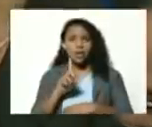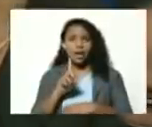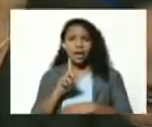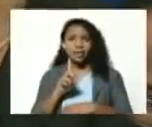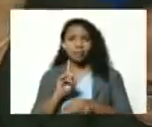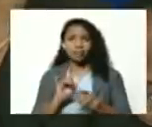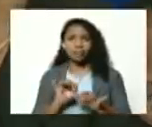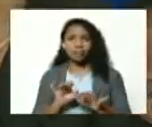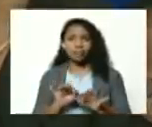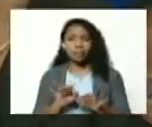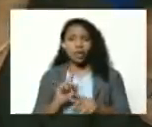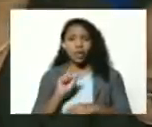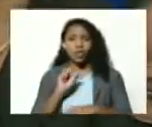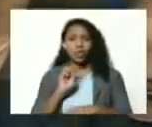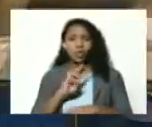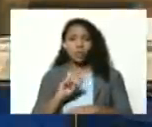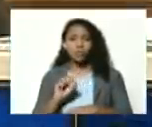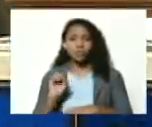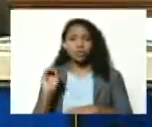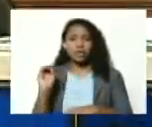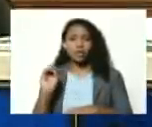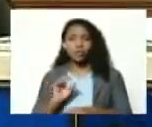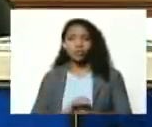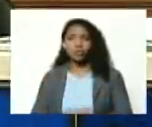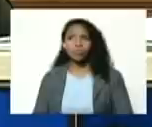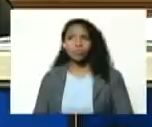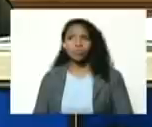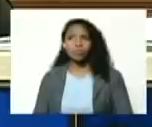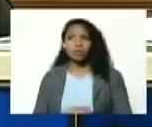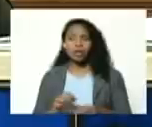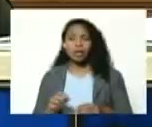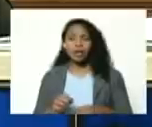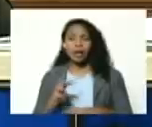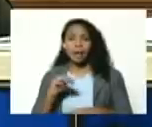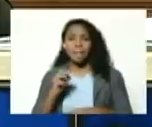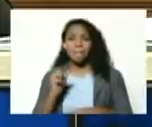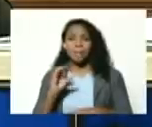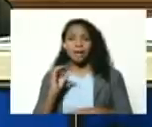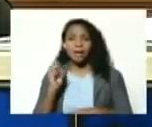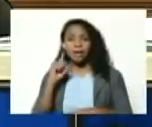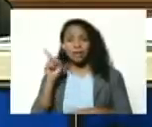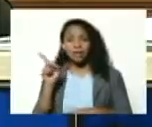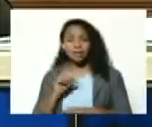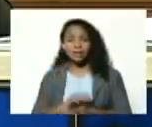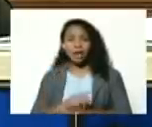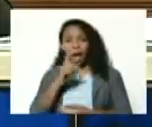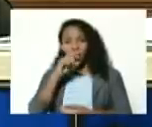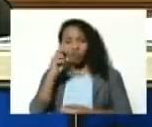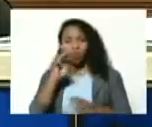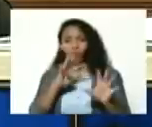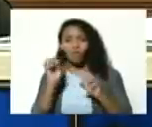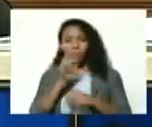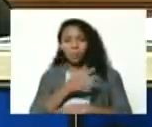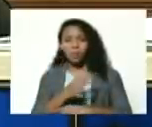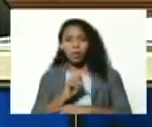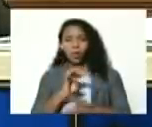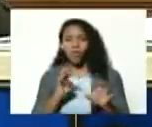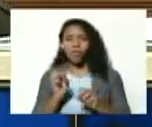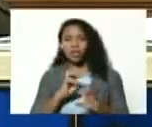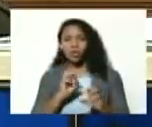2.0 la MAC 2.0 en el año 90 91